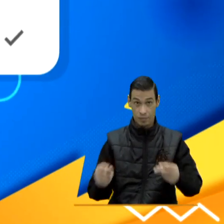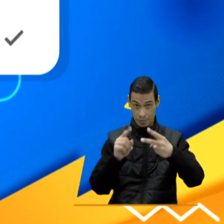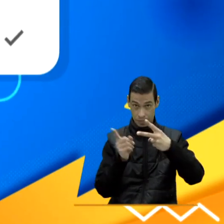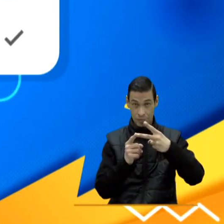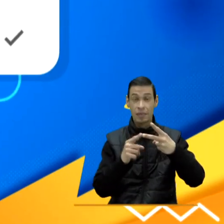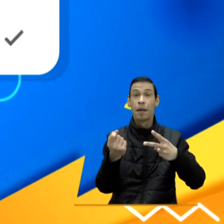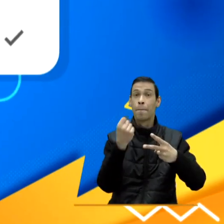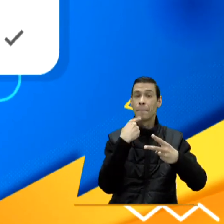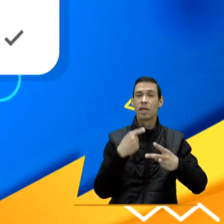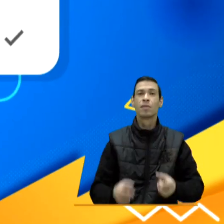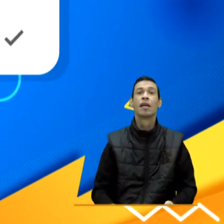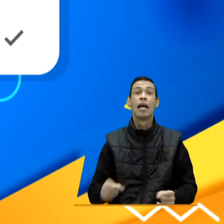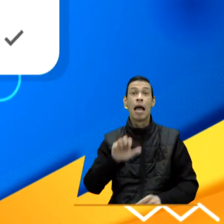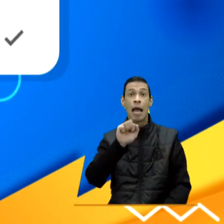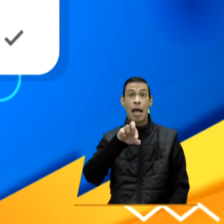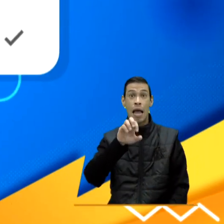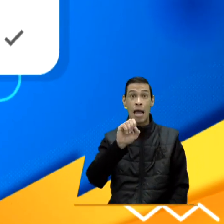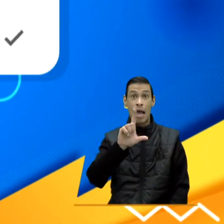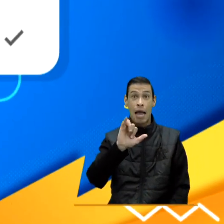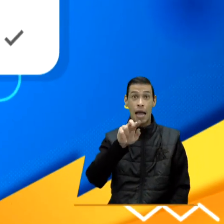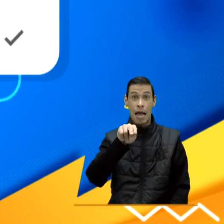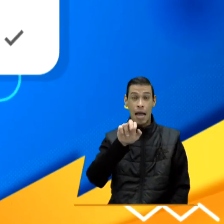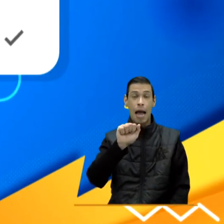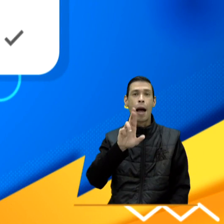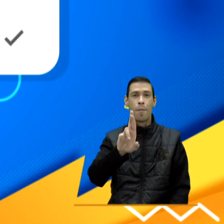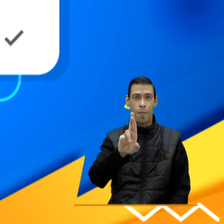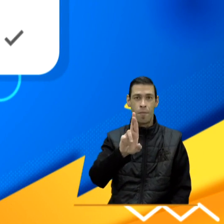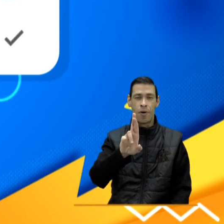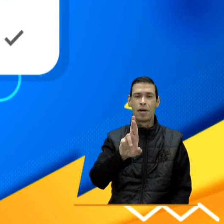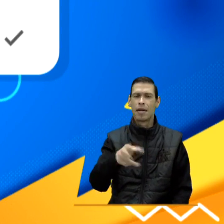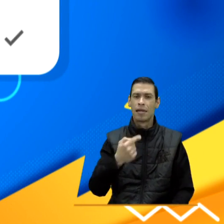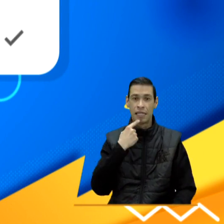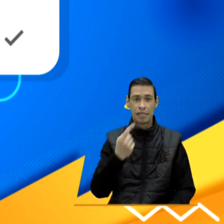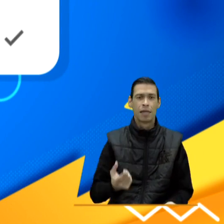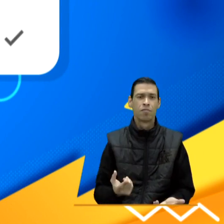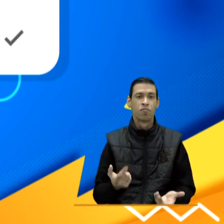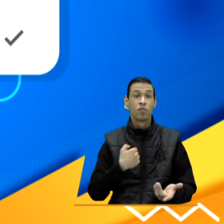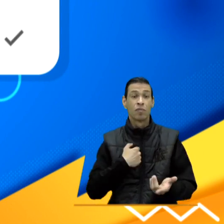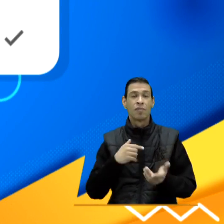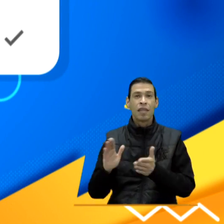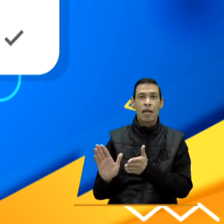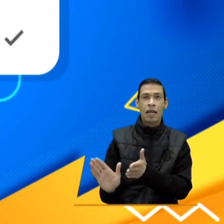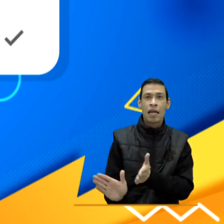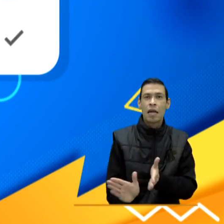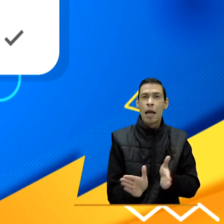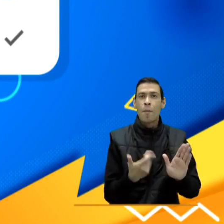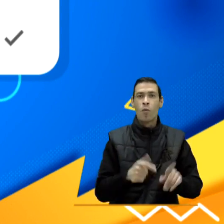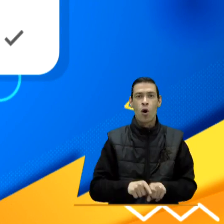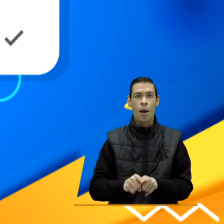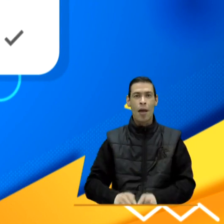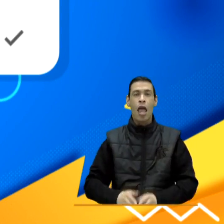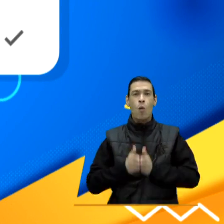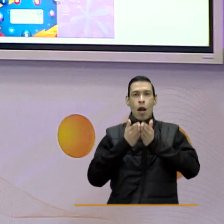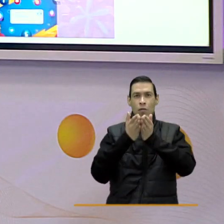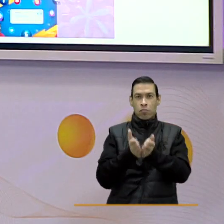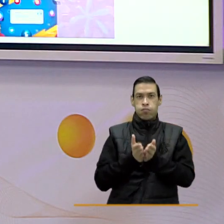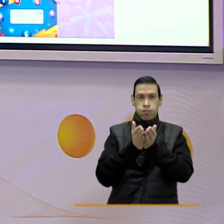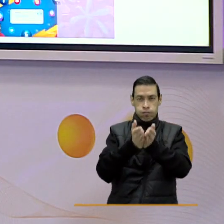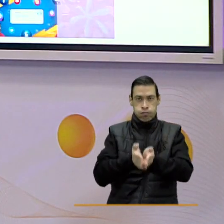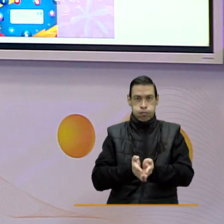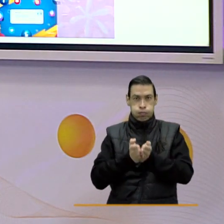pregunta nos la hace Apolinar José Polo Licona. Quisiera información acerca del programa de marinero.